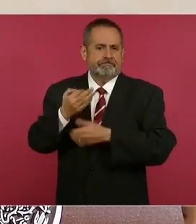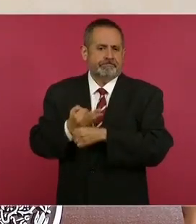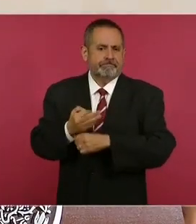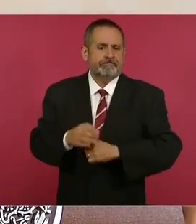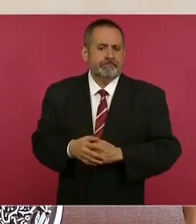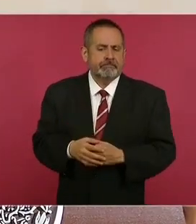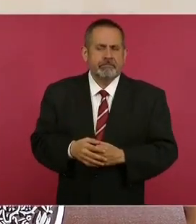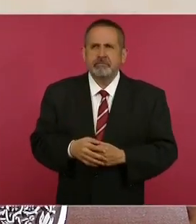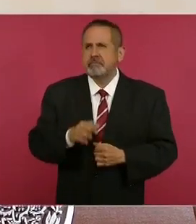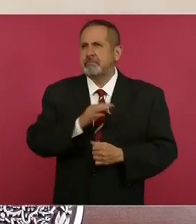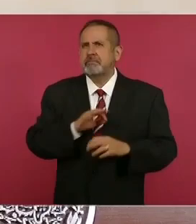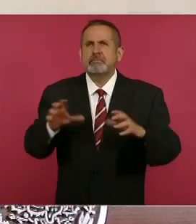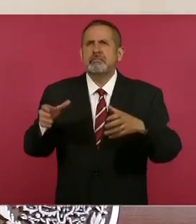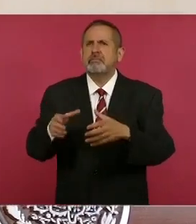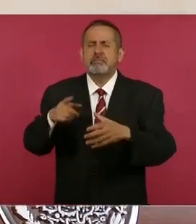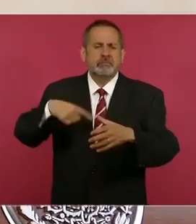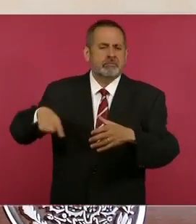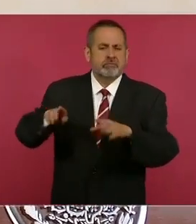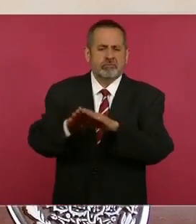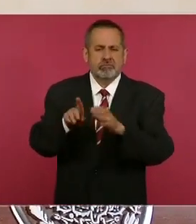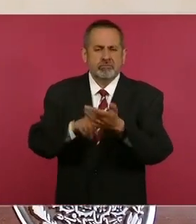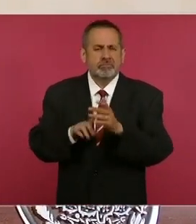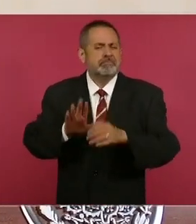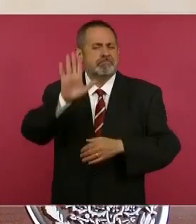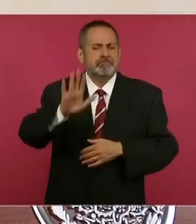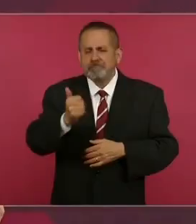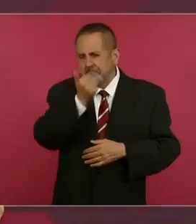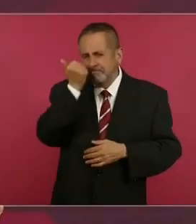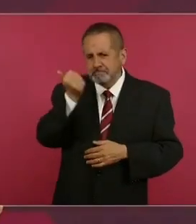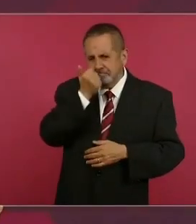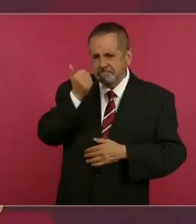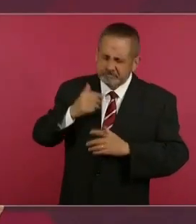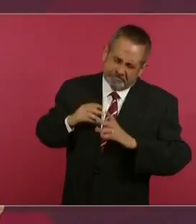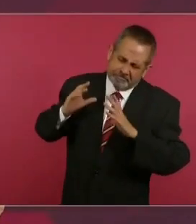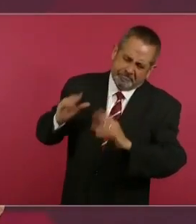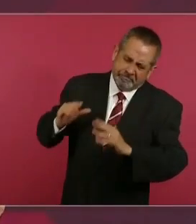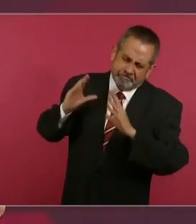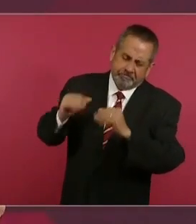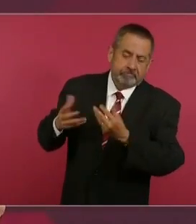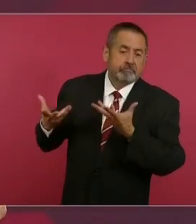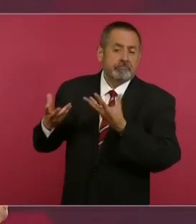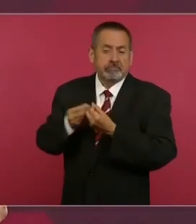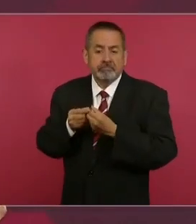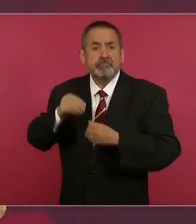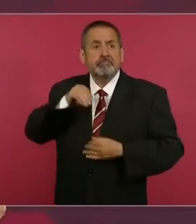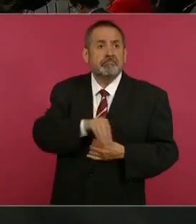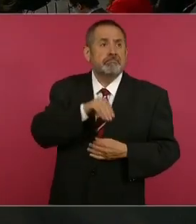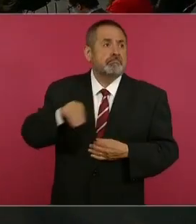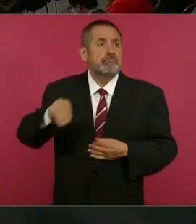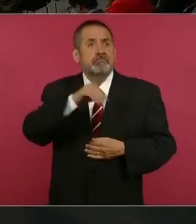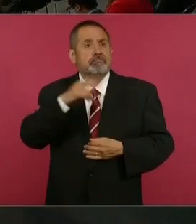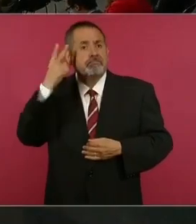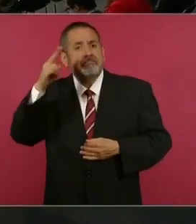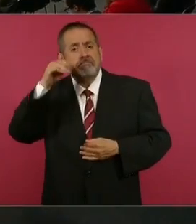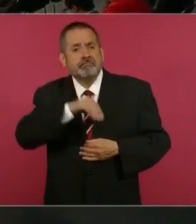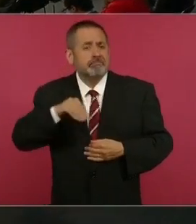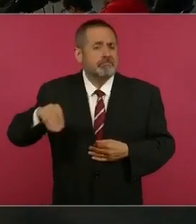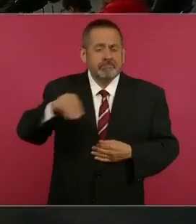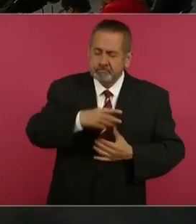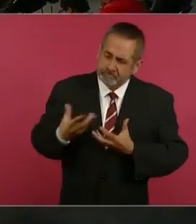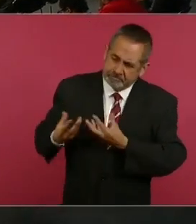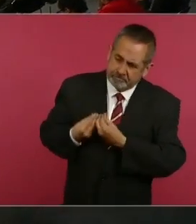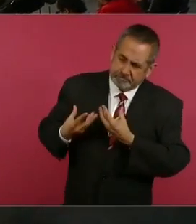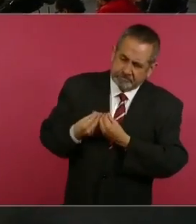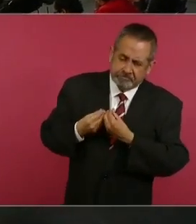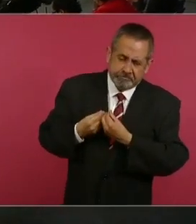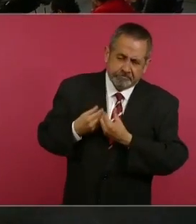Son como alumnos que recorren conmigo el país y ya